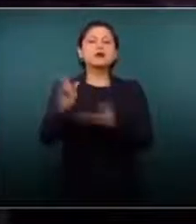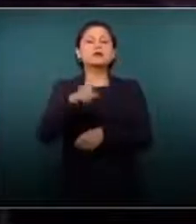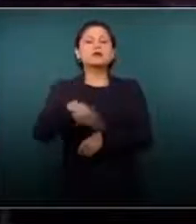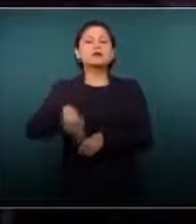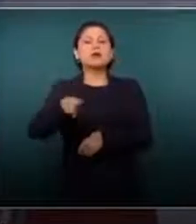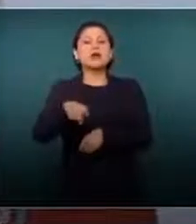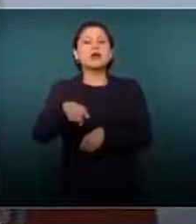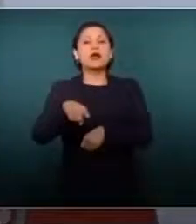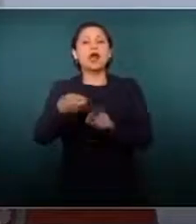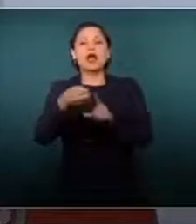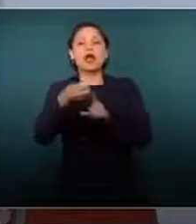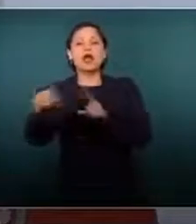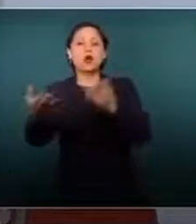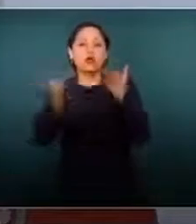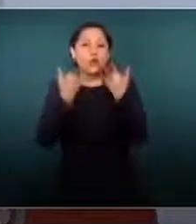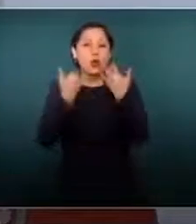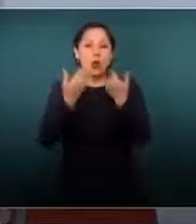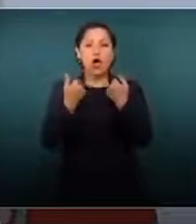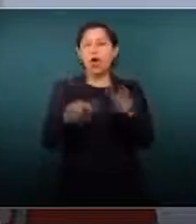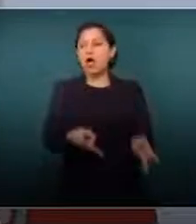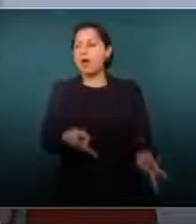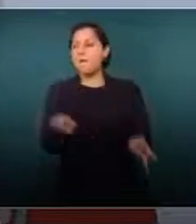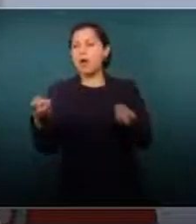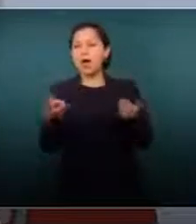el saqueo,